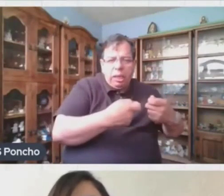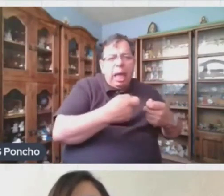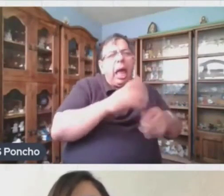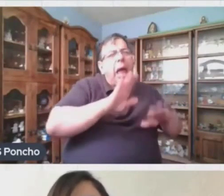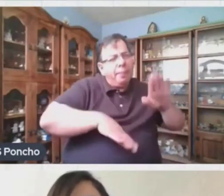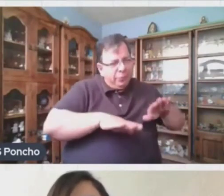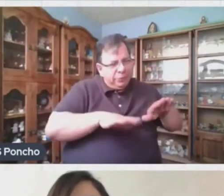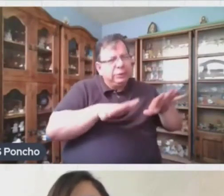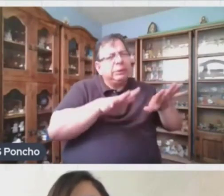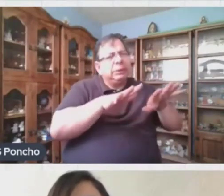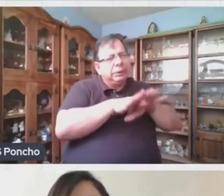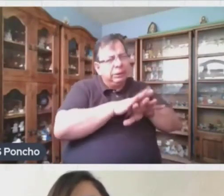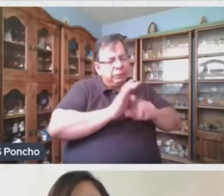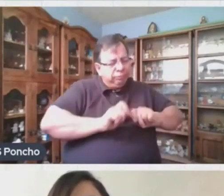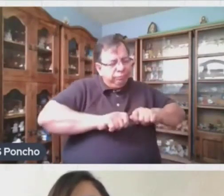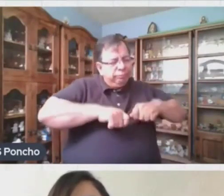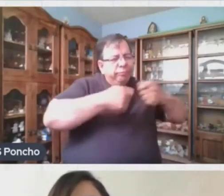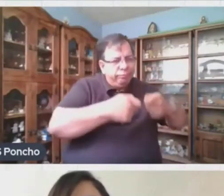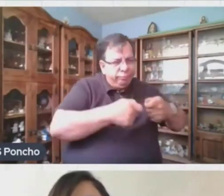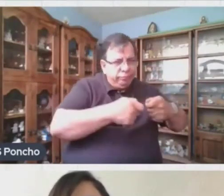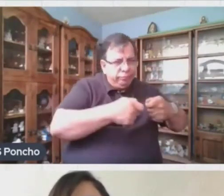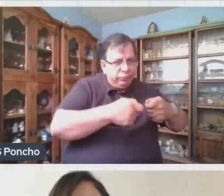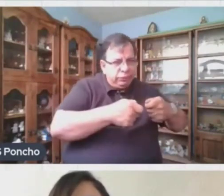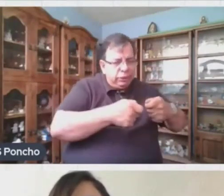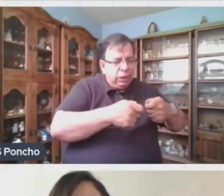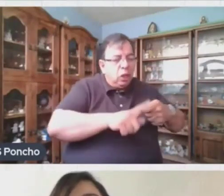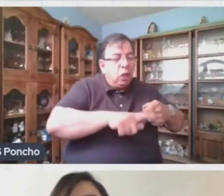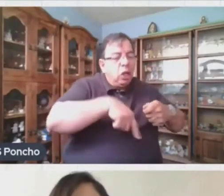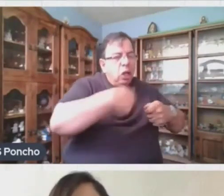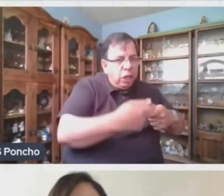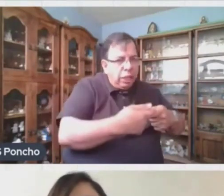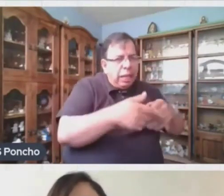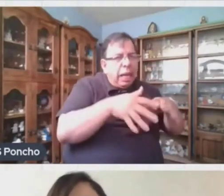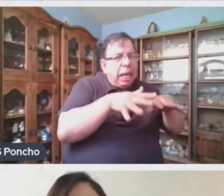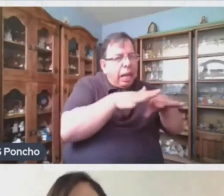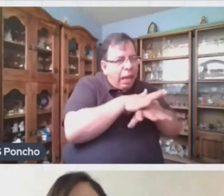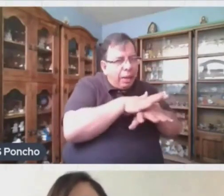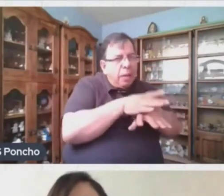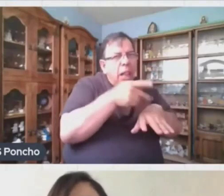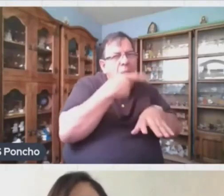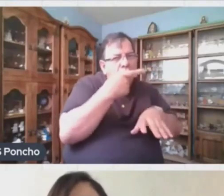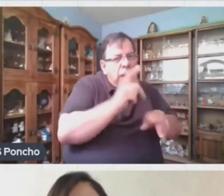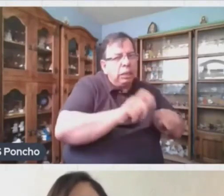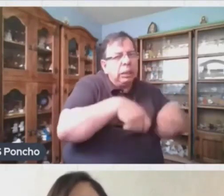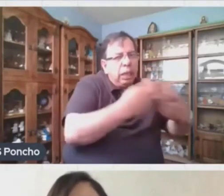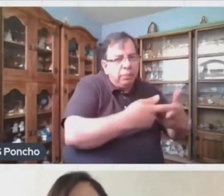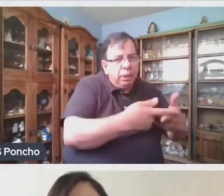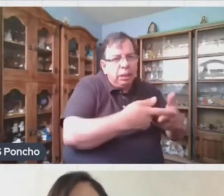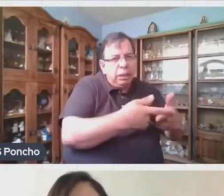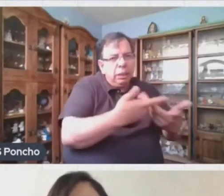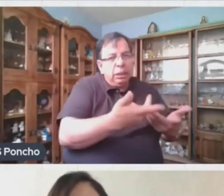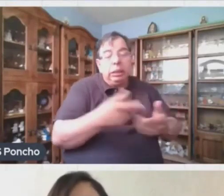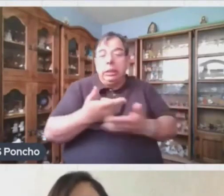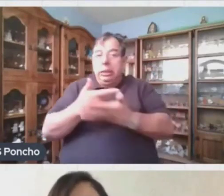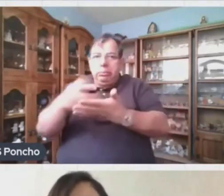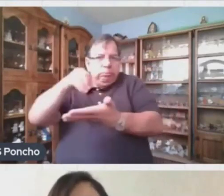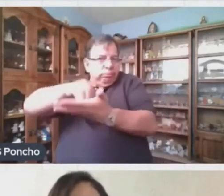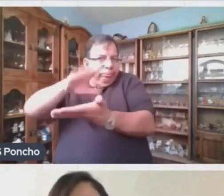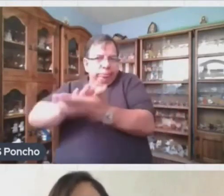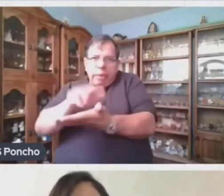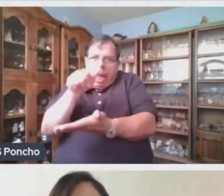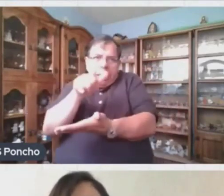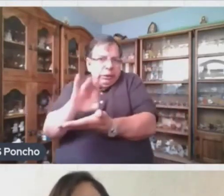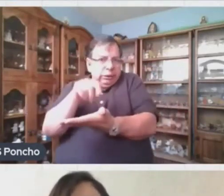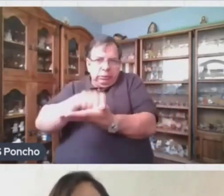A las condiciones De quien lo cuenta Y el cuento literario Pues realmente Se mantiene original